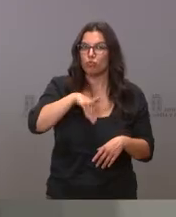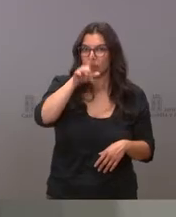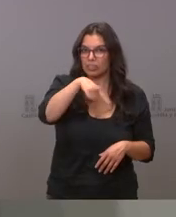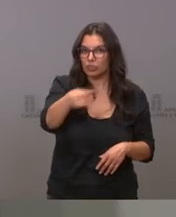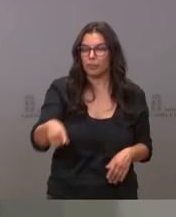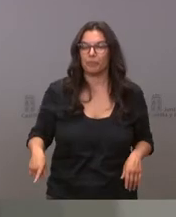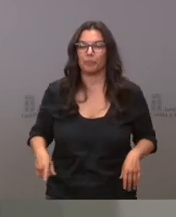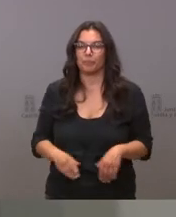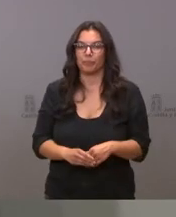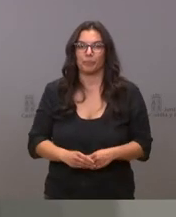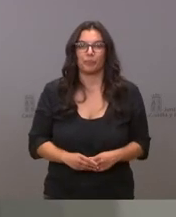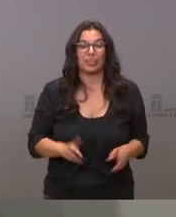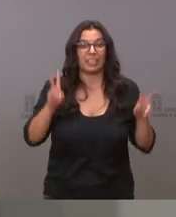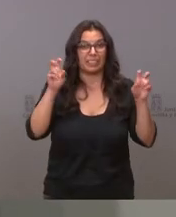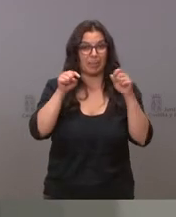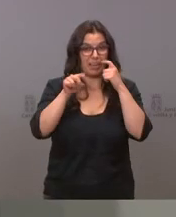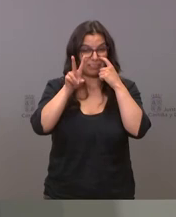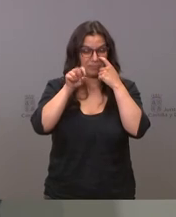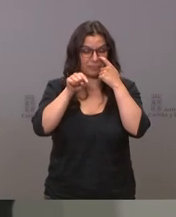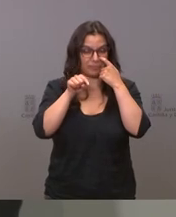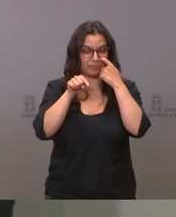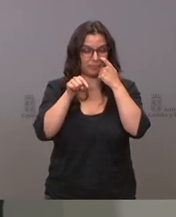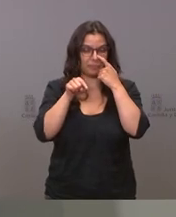Bien sobre este asunto en concreto